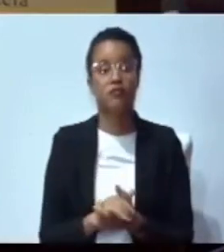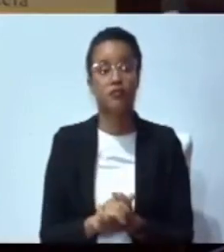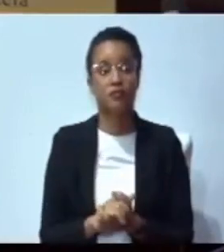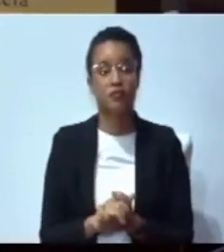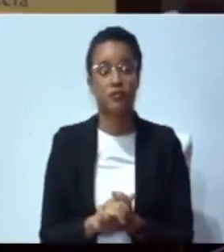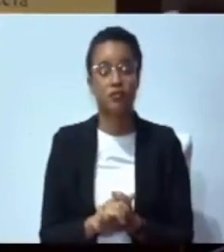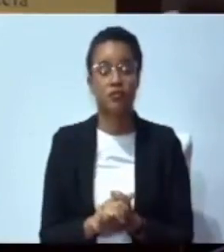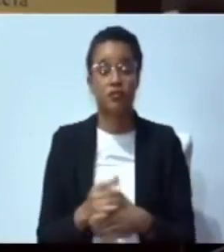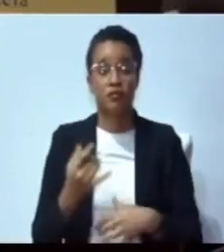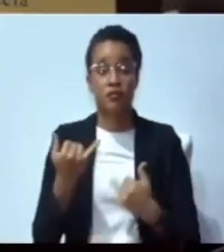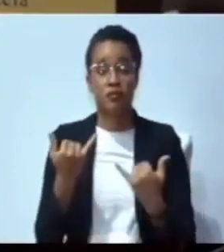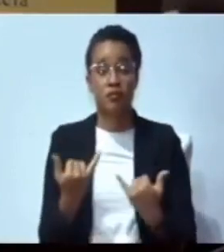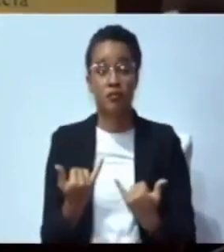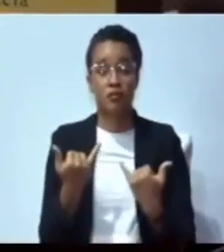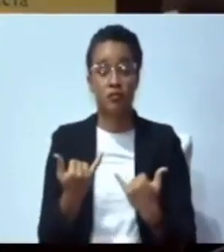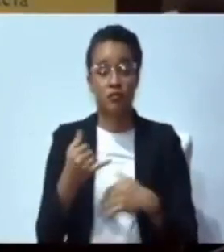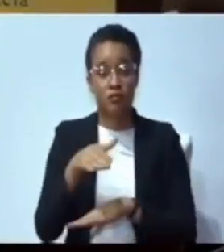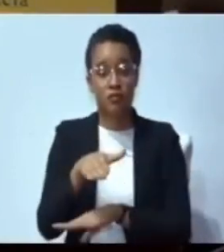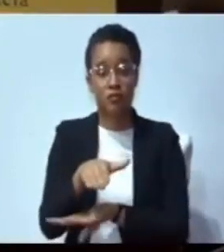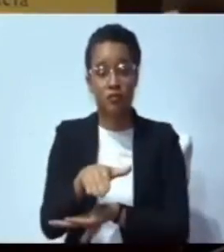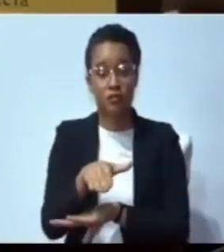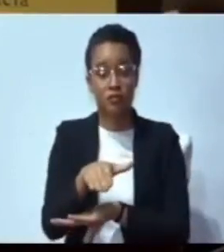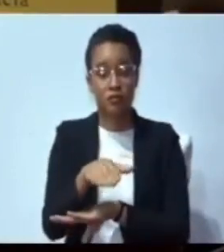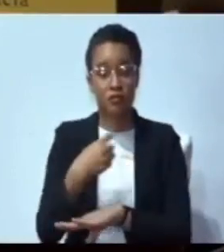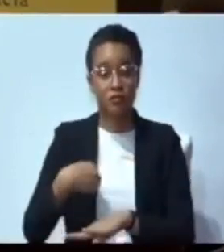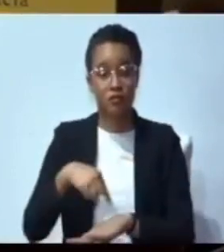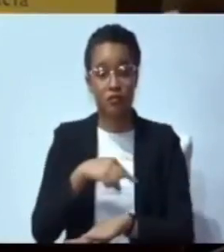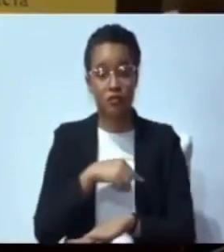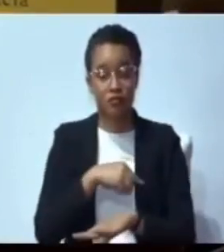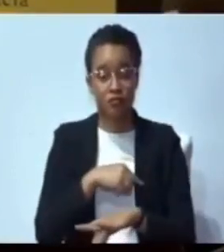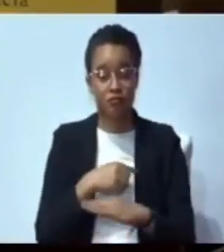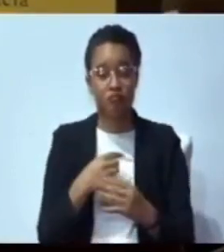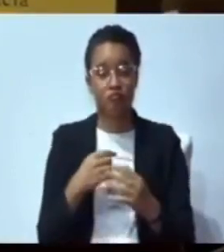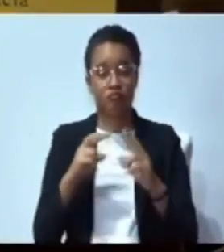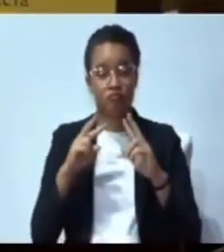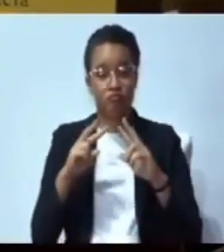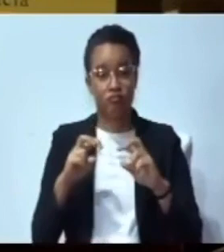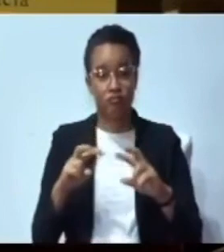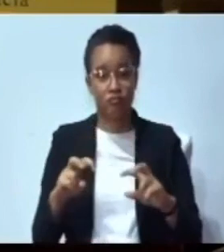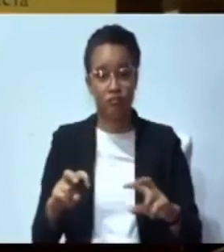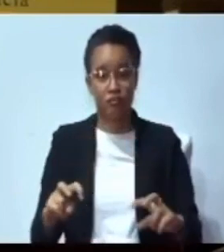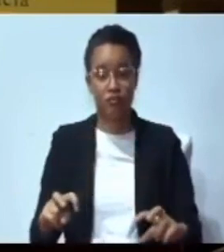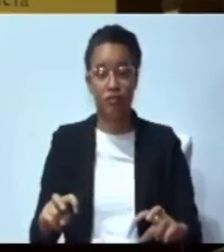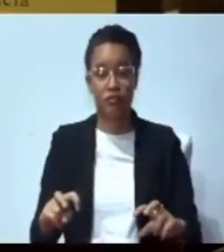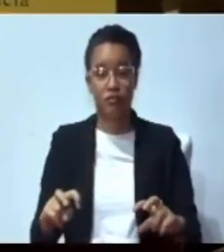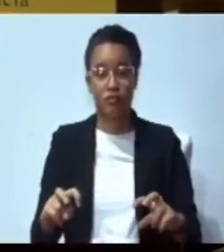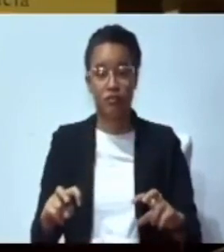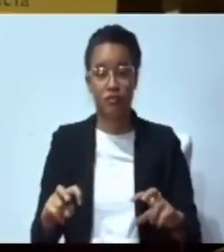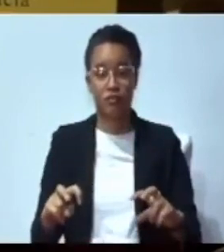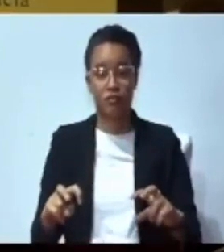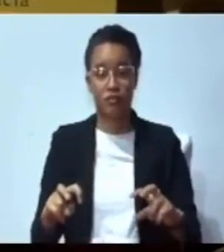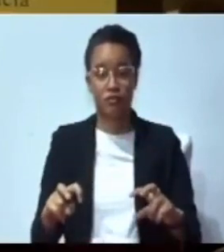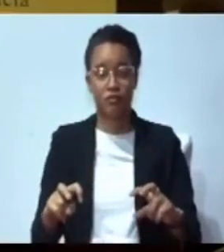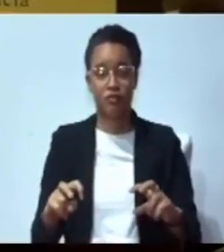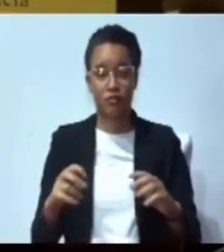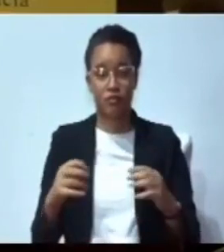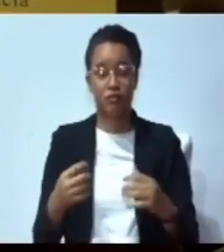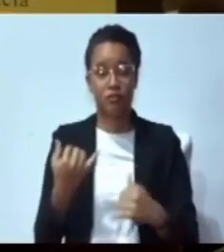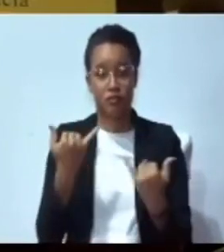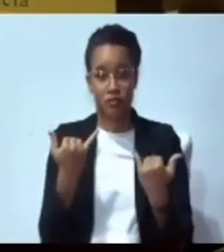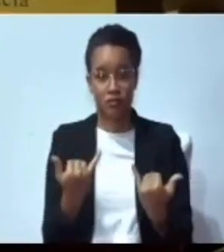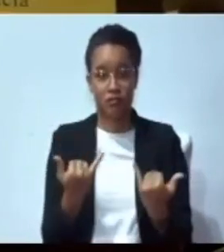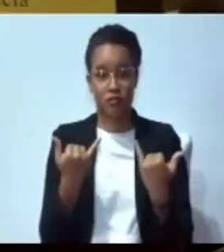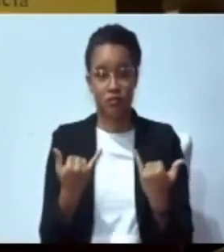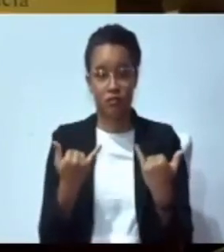En el día de hoy, en esta tarde, nosotros estamos conociendo por mandato de este hemiciclo la Comisión